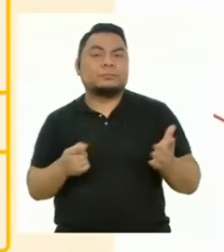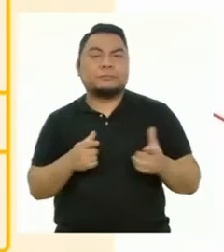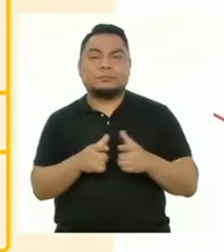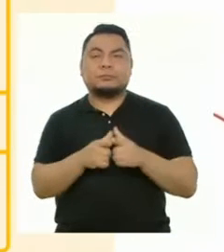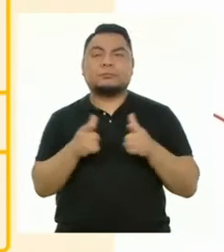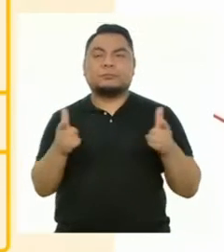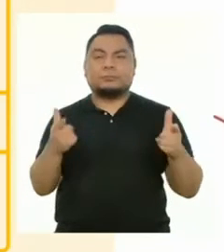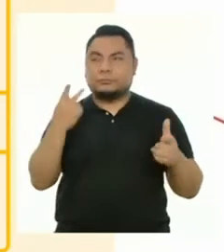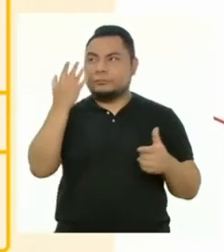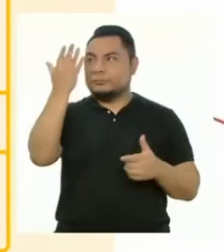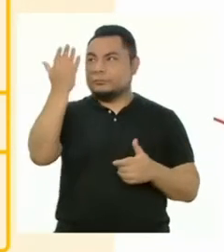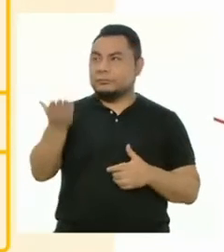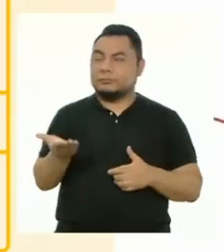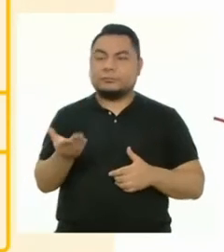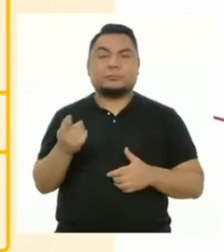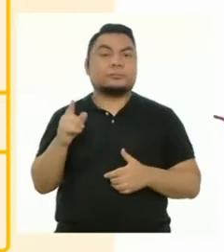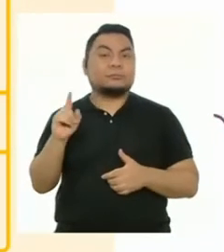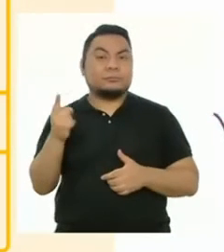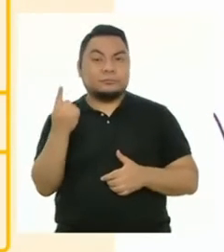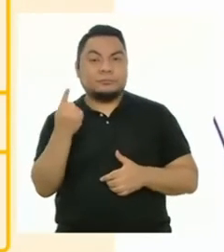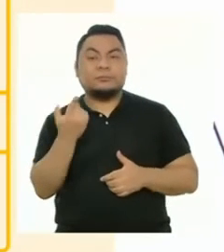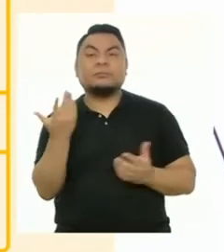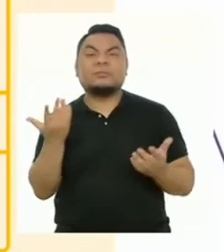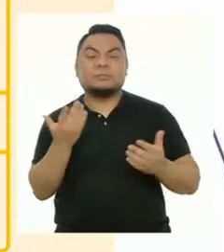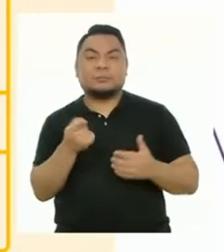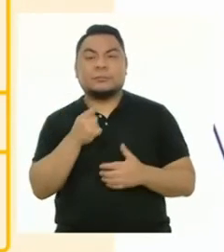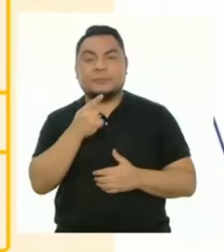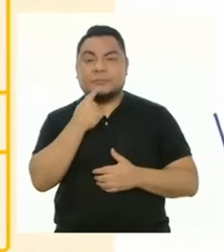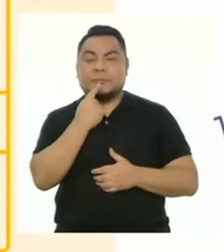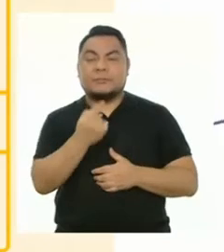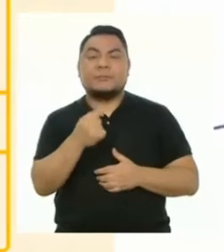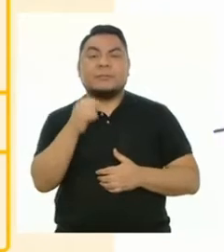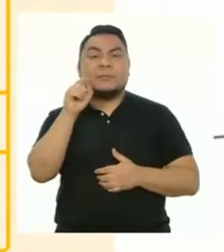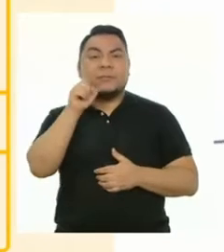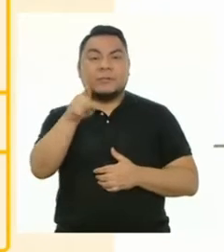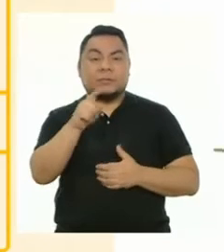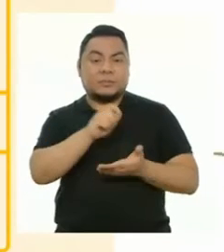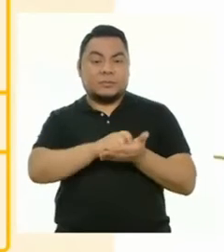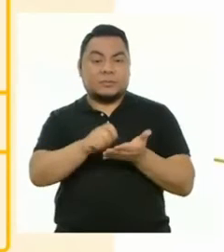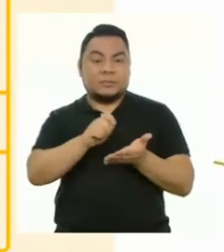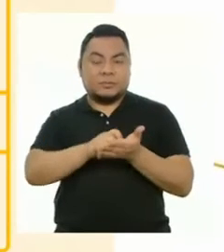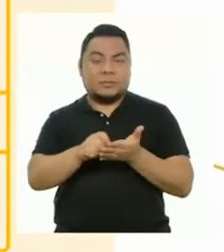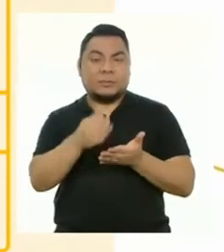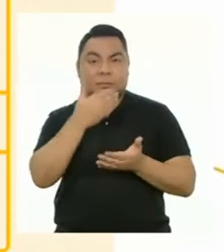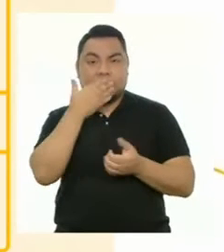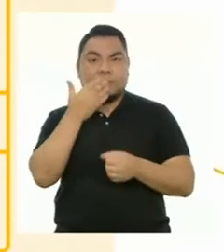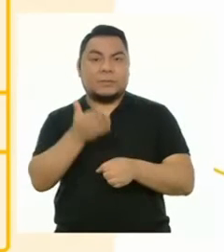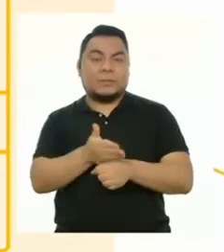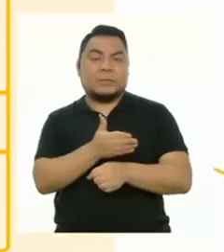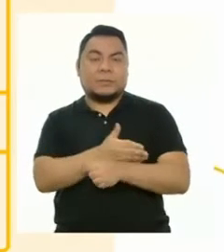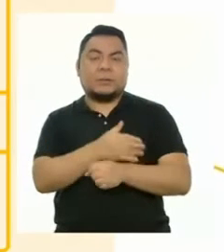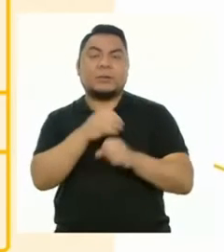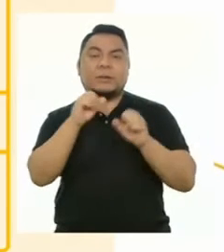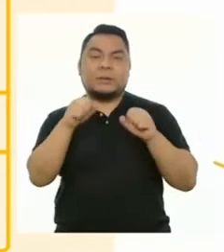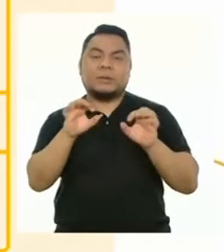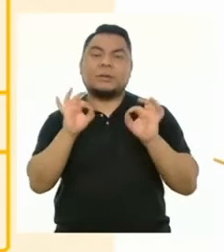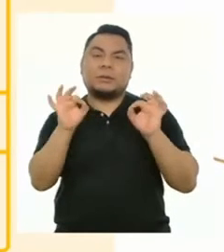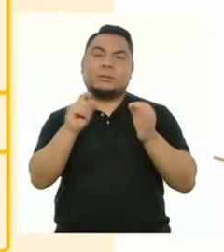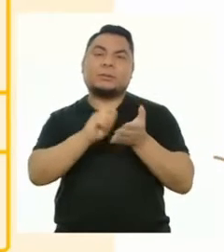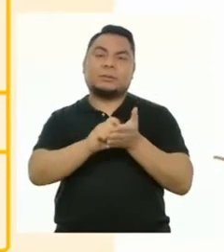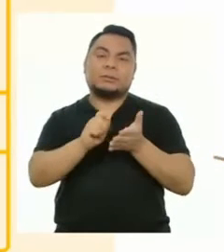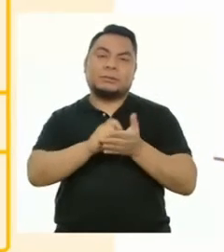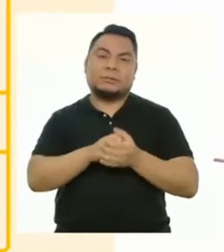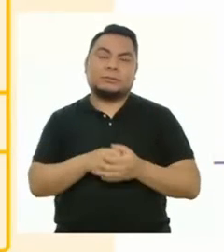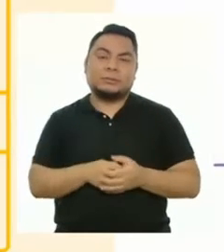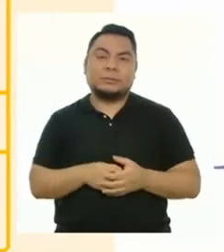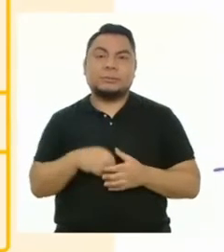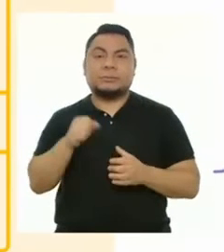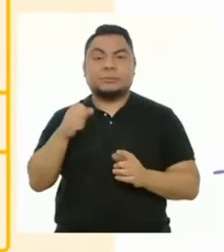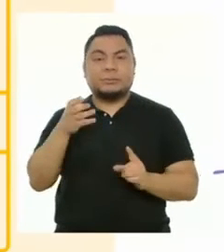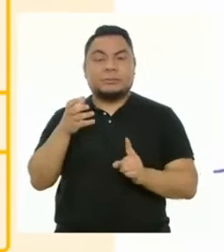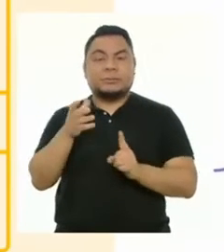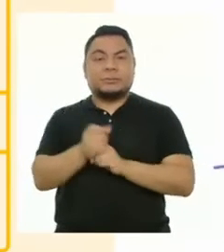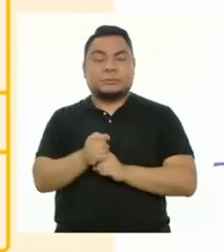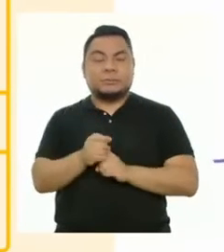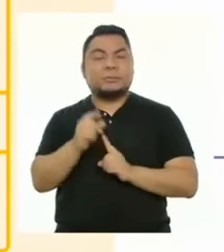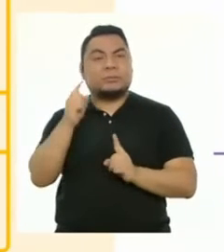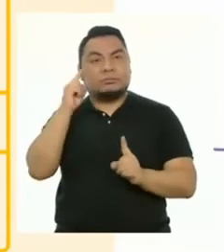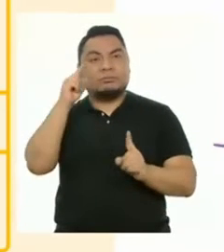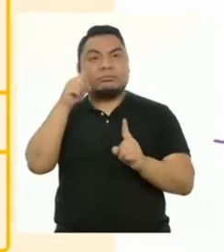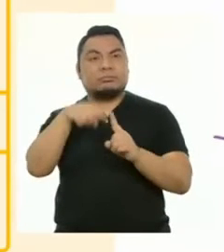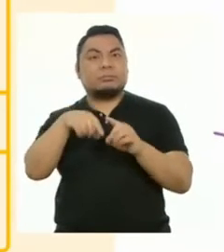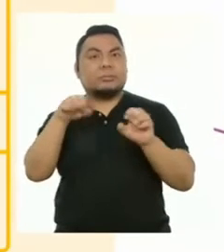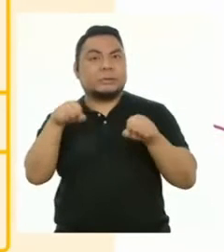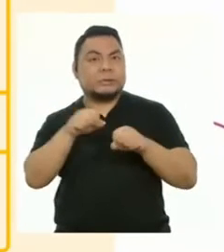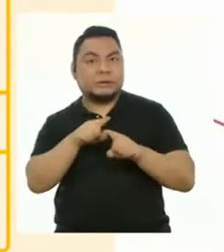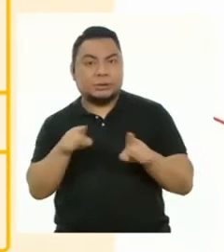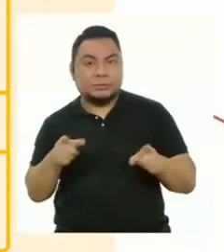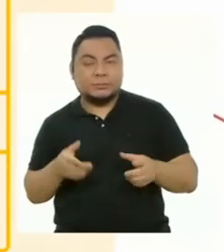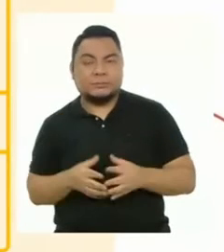a grandes rasgos, el primer criterio les indica si su texto de plan de mejora está bien escrito, si está logrando su propósito.